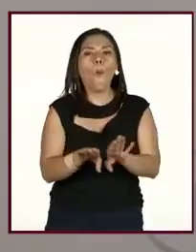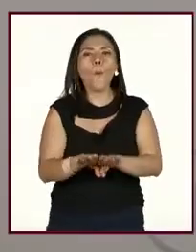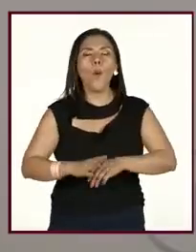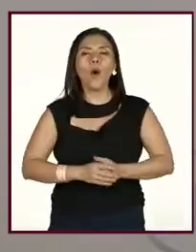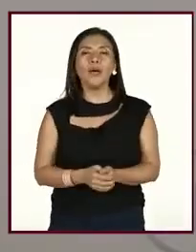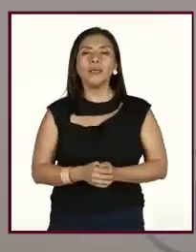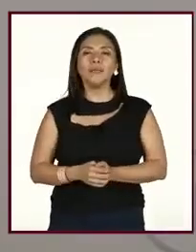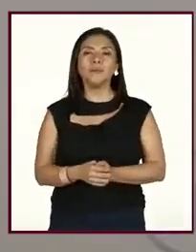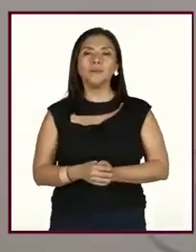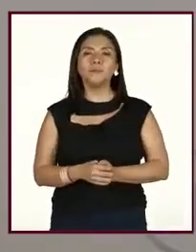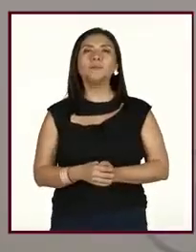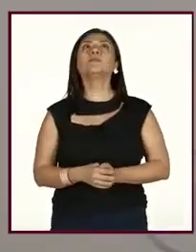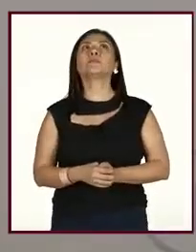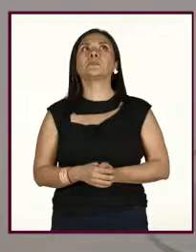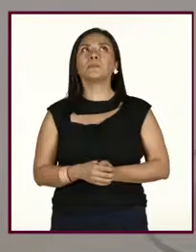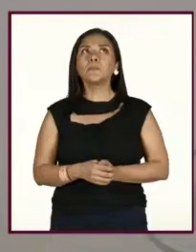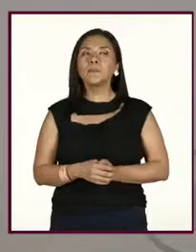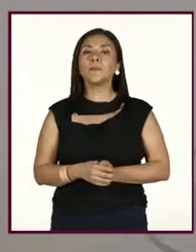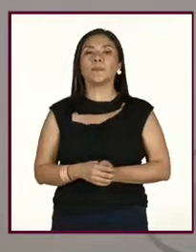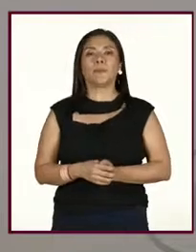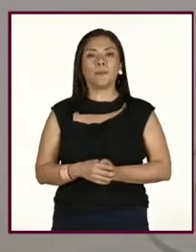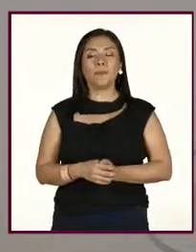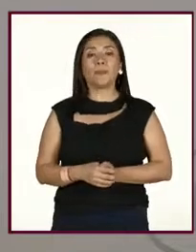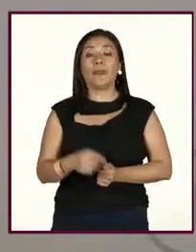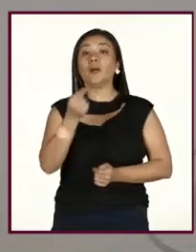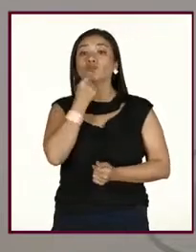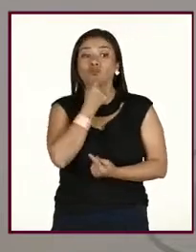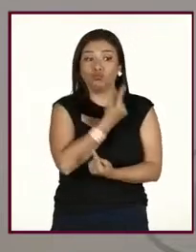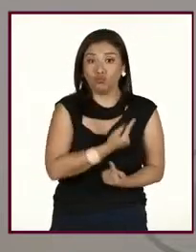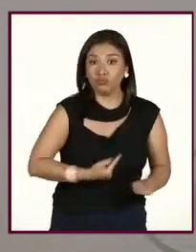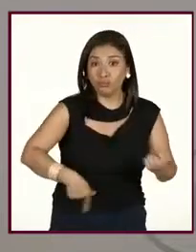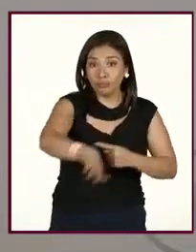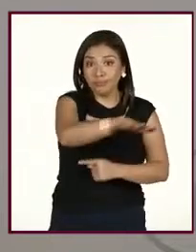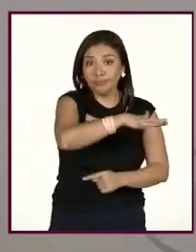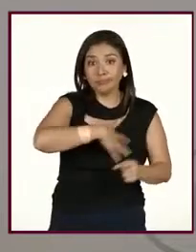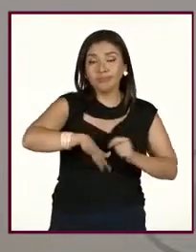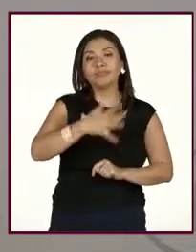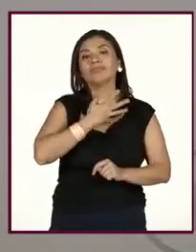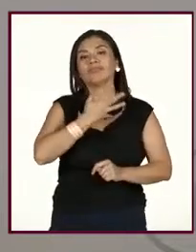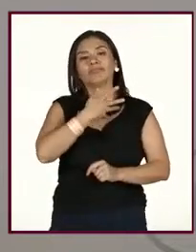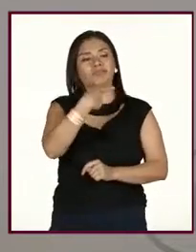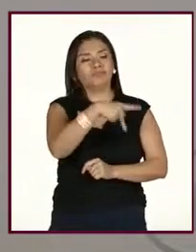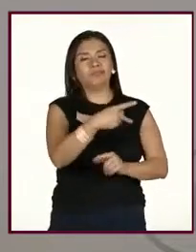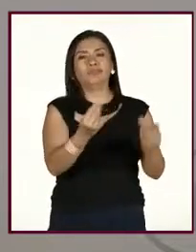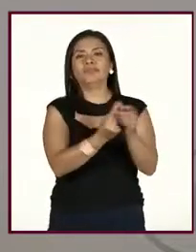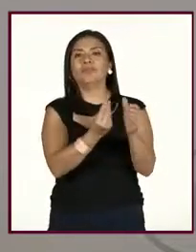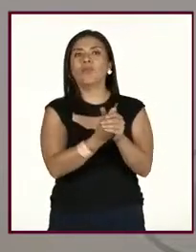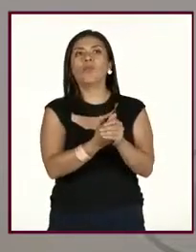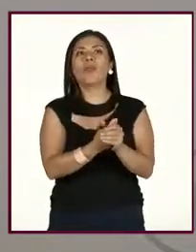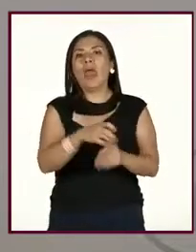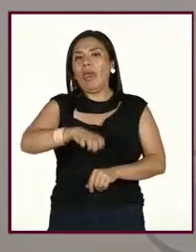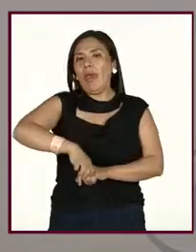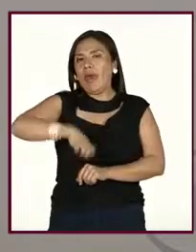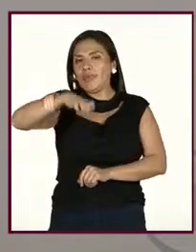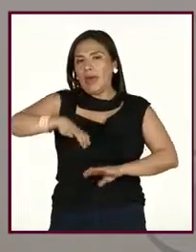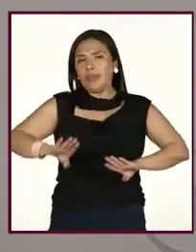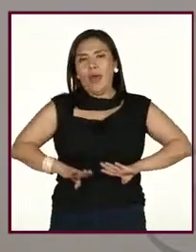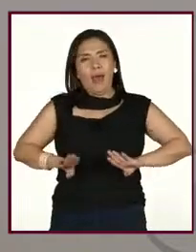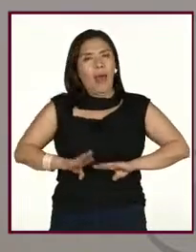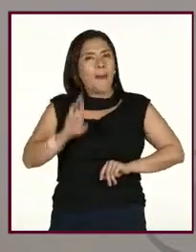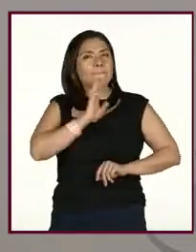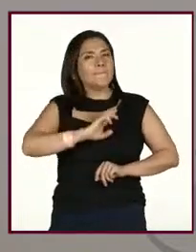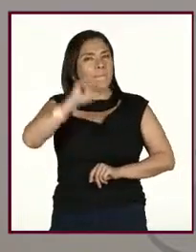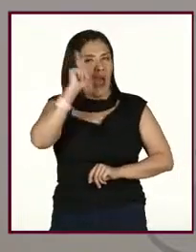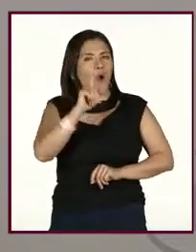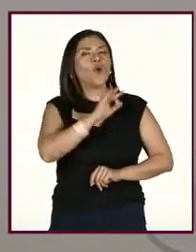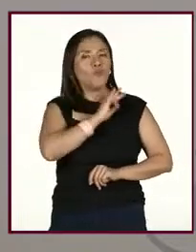Bueno, pues, los niños y niñas justamente están en la edad, en mejor